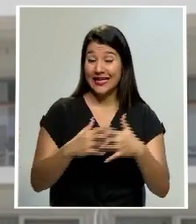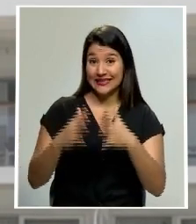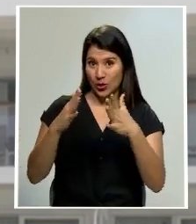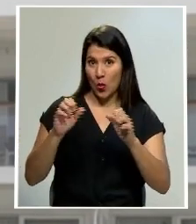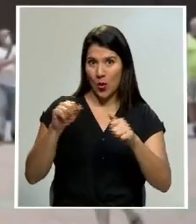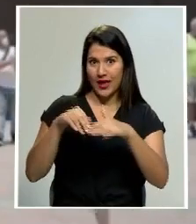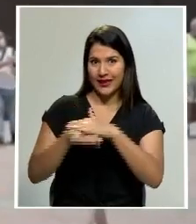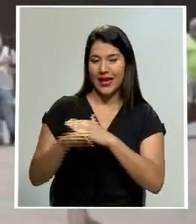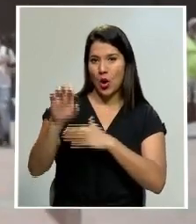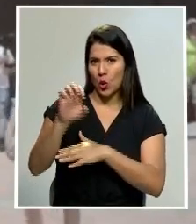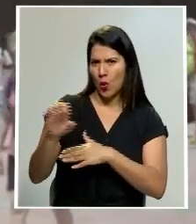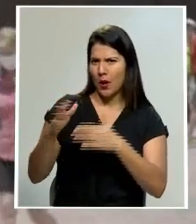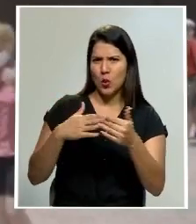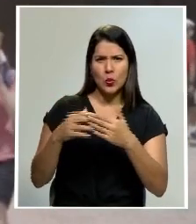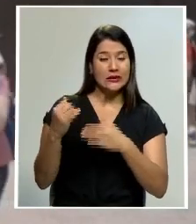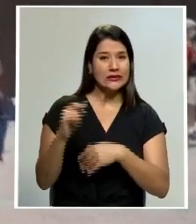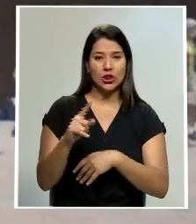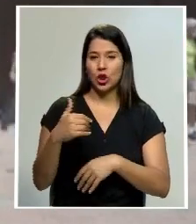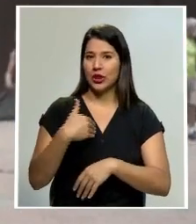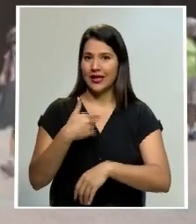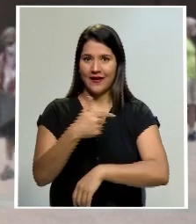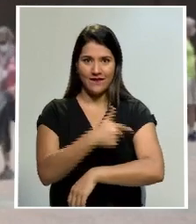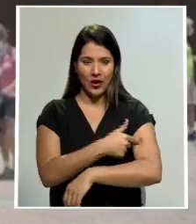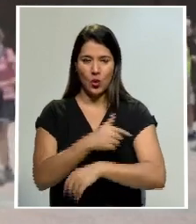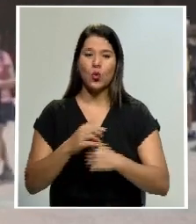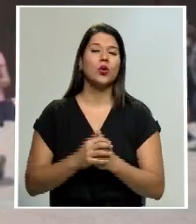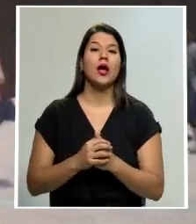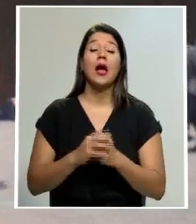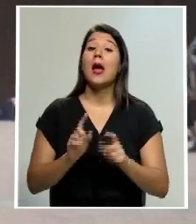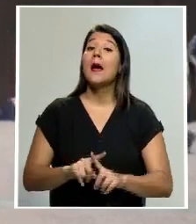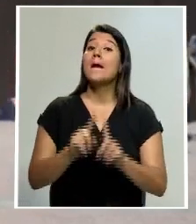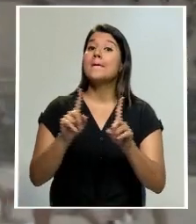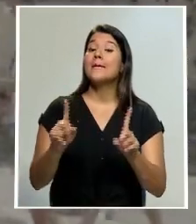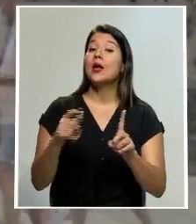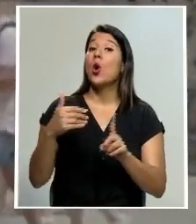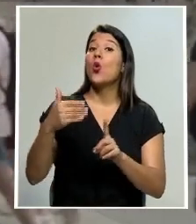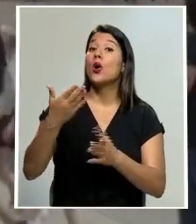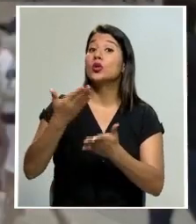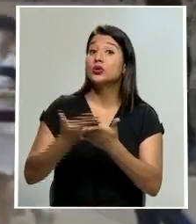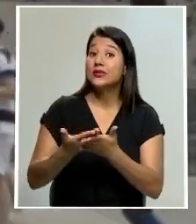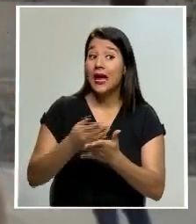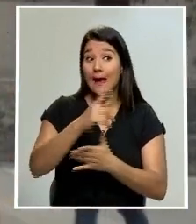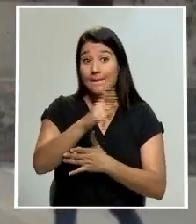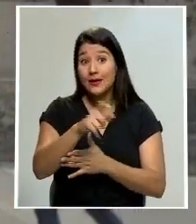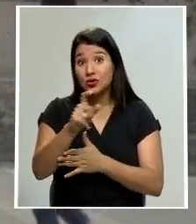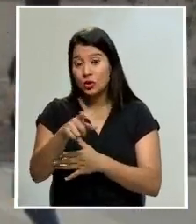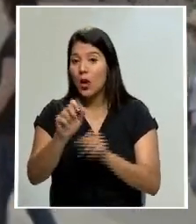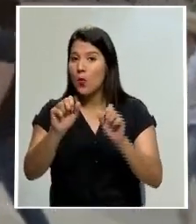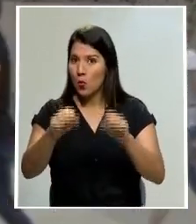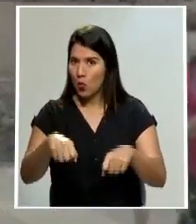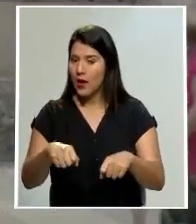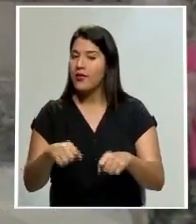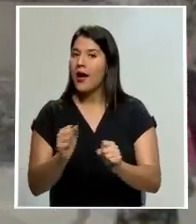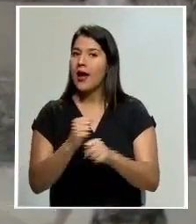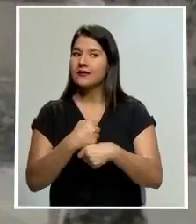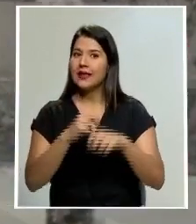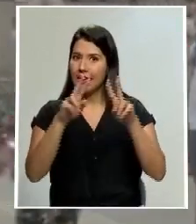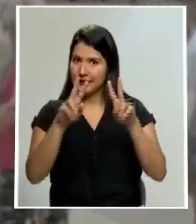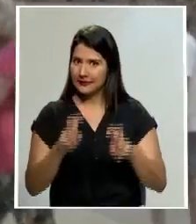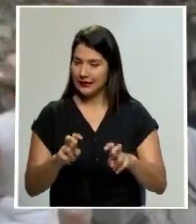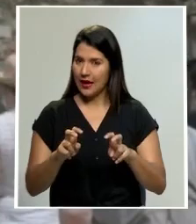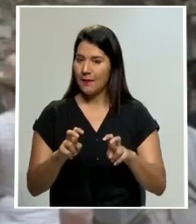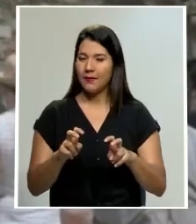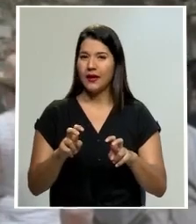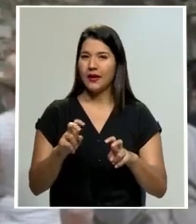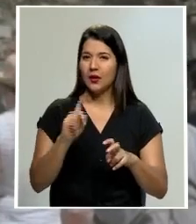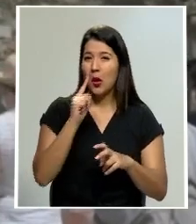aunque no estén vacunados La normativa prevé sin embargo que a su llegada las personas podrán ser sometidas a medidas adicionales